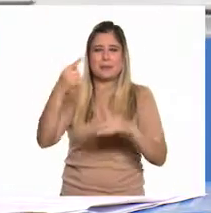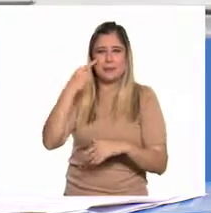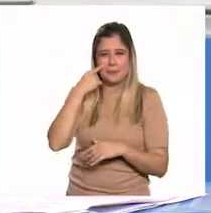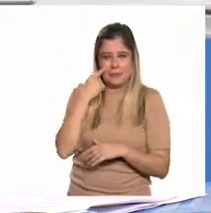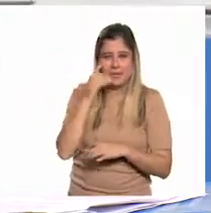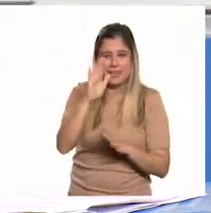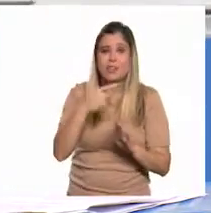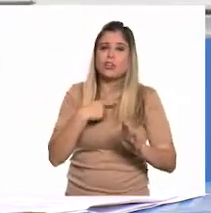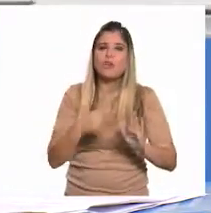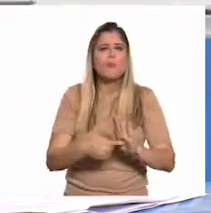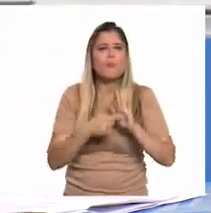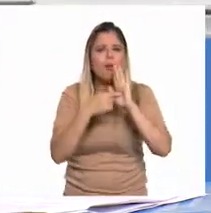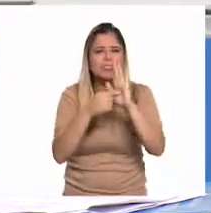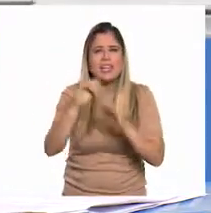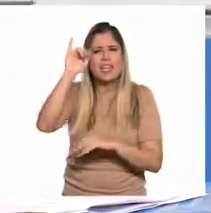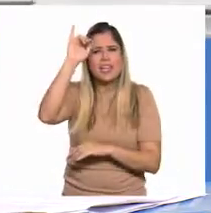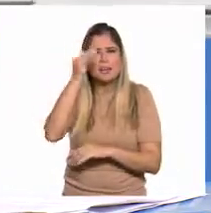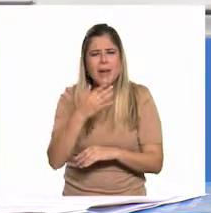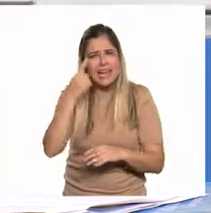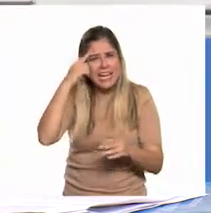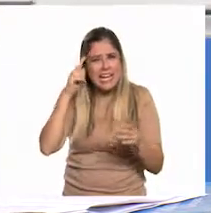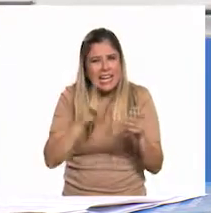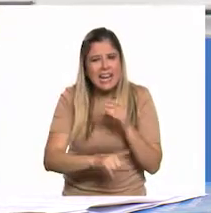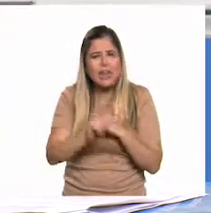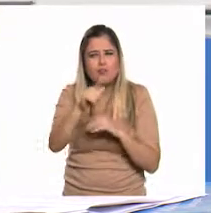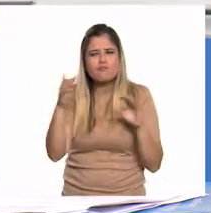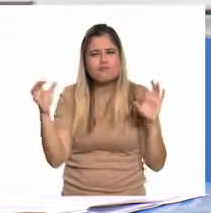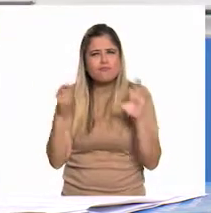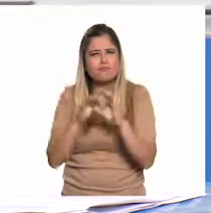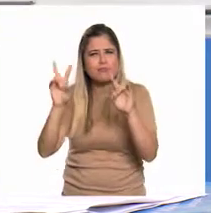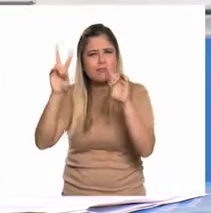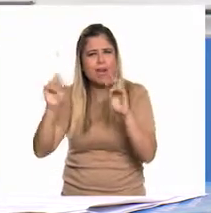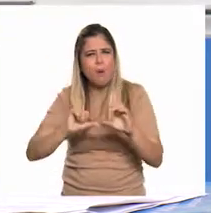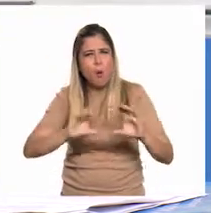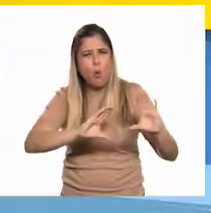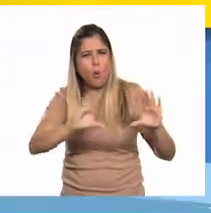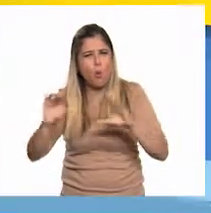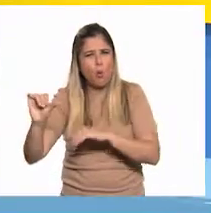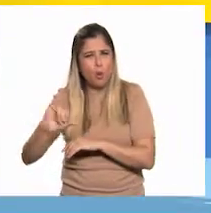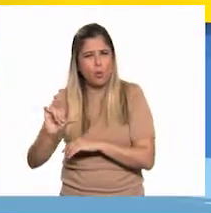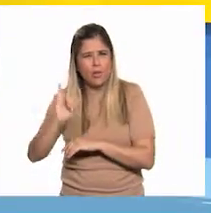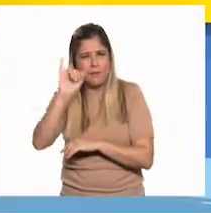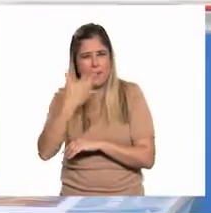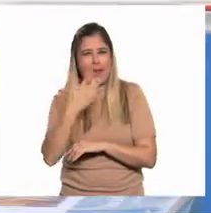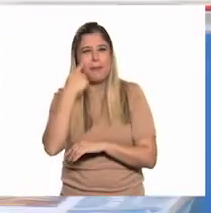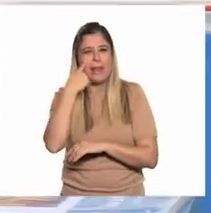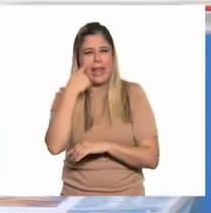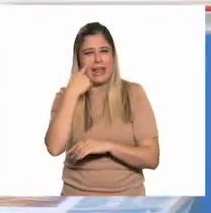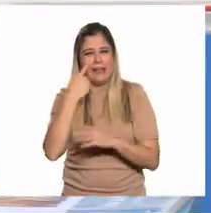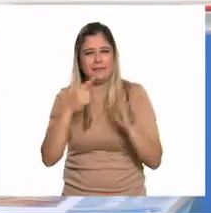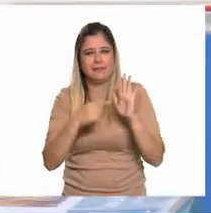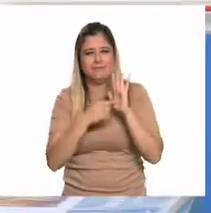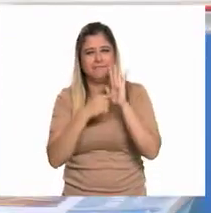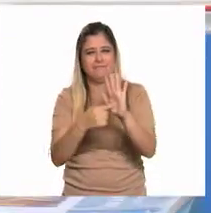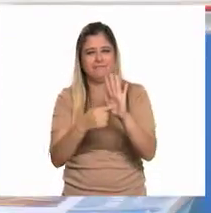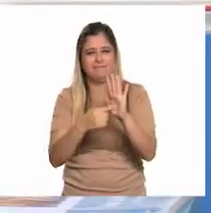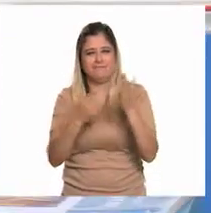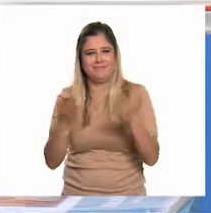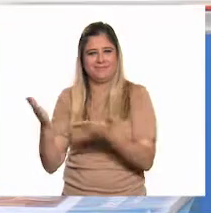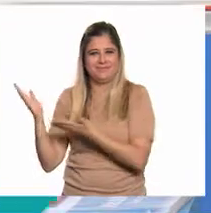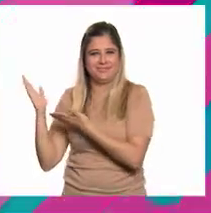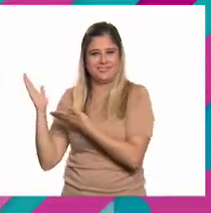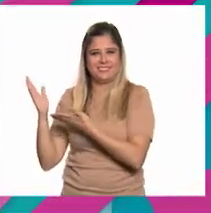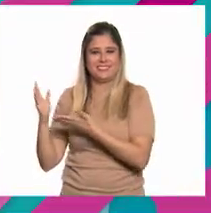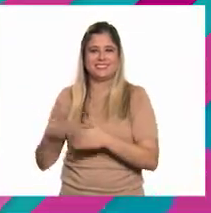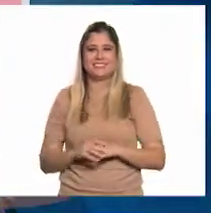Es que quiero mostrarles una imagen que creo que tiene que ver con lo que están viendo en la clase. Se las voy a enseñar. Dice así.